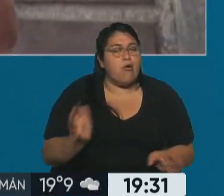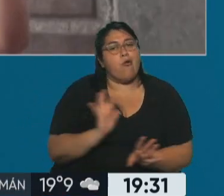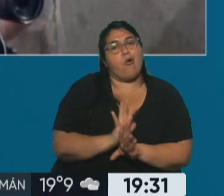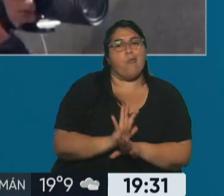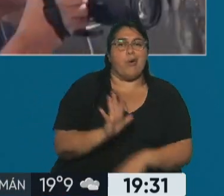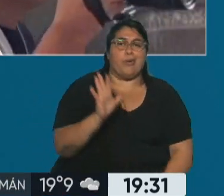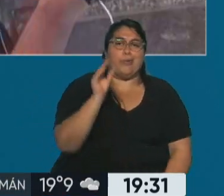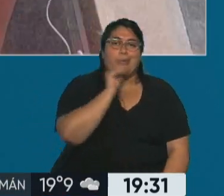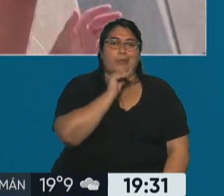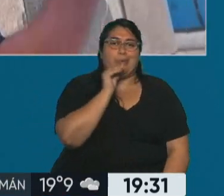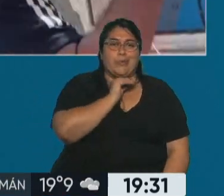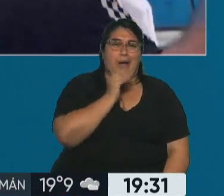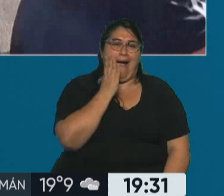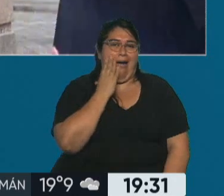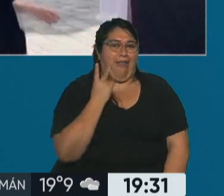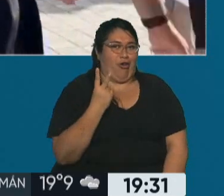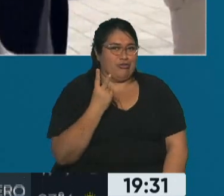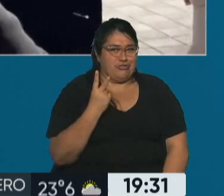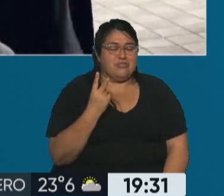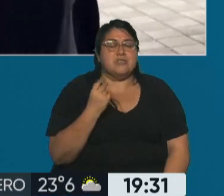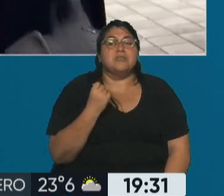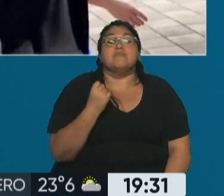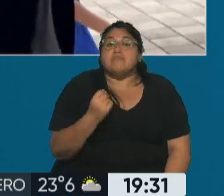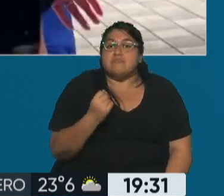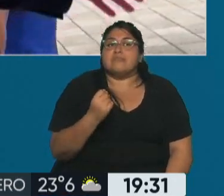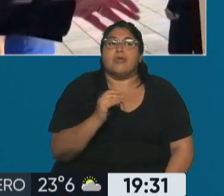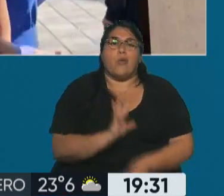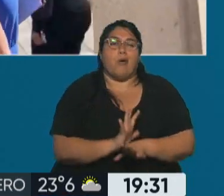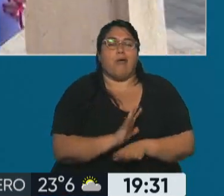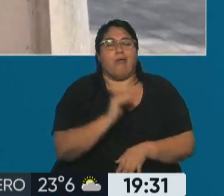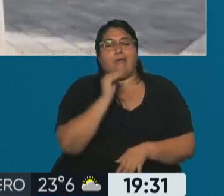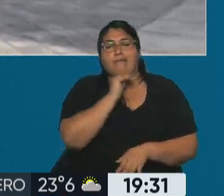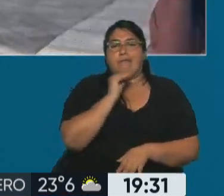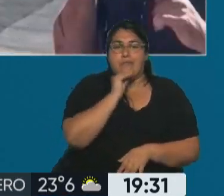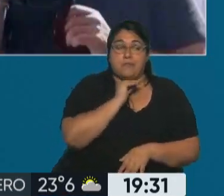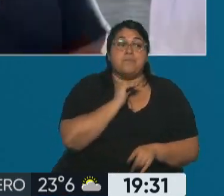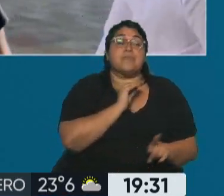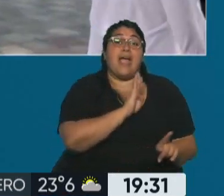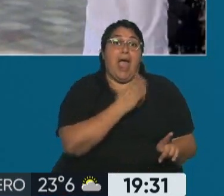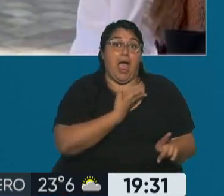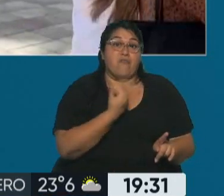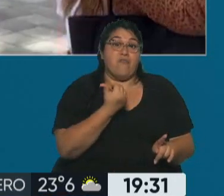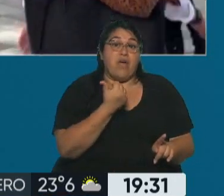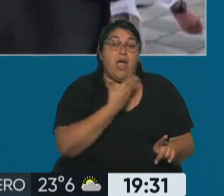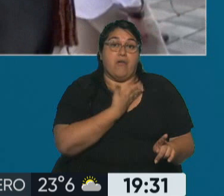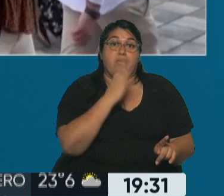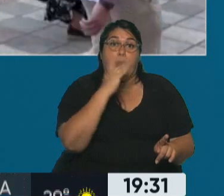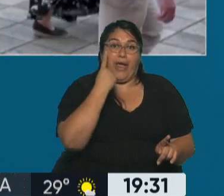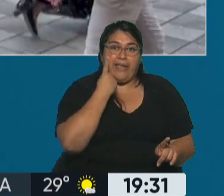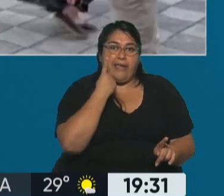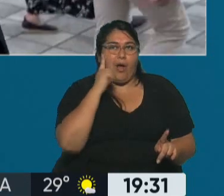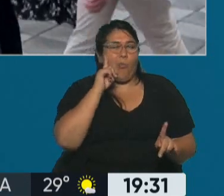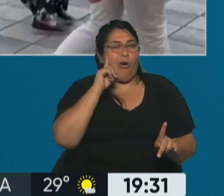repito, se escucha mucho más en las películas pero un agente encubierto del FBI se hizo pasar por un miembro de inteligencia